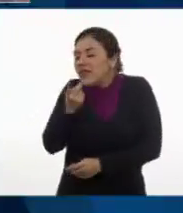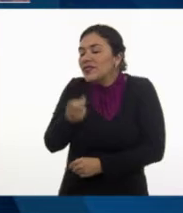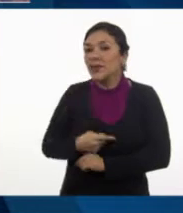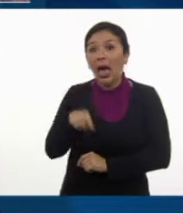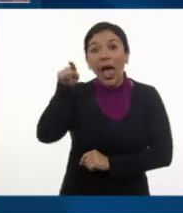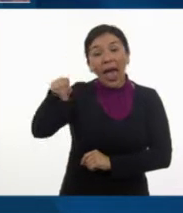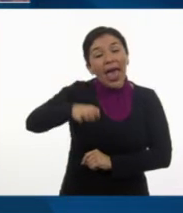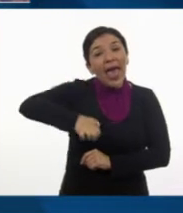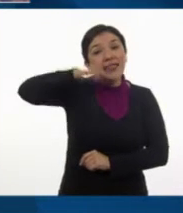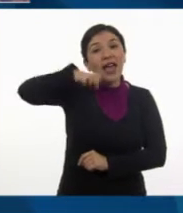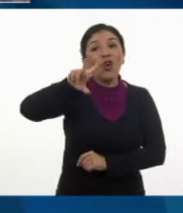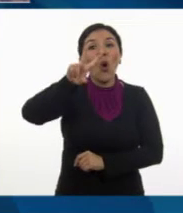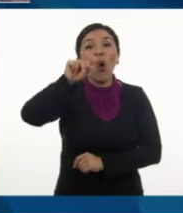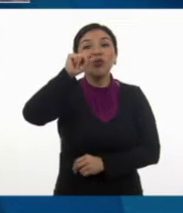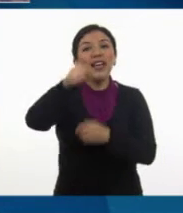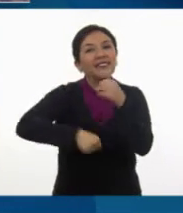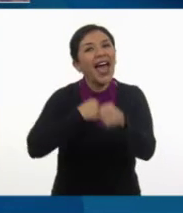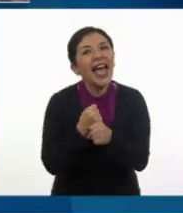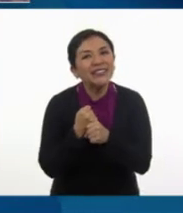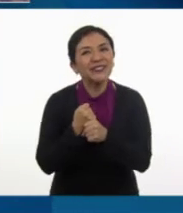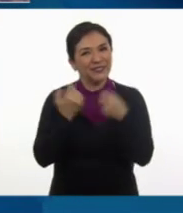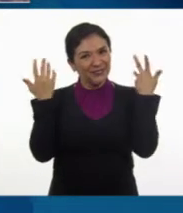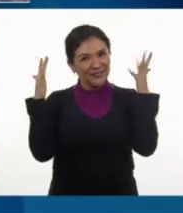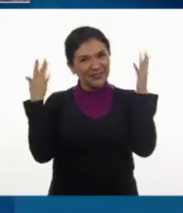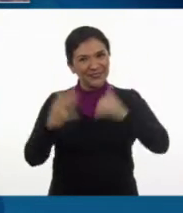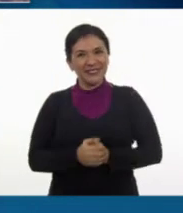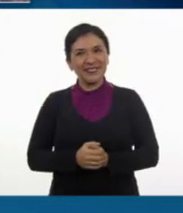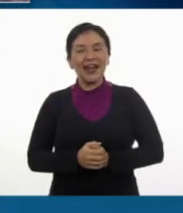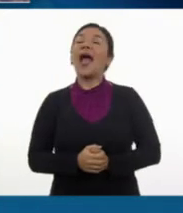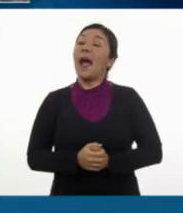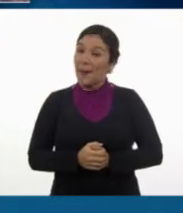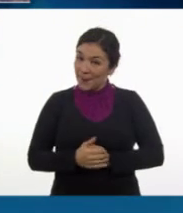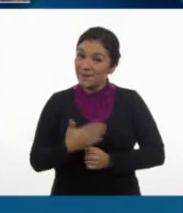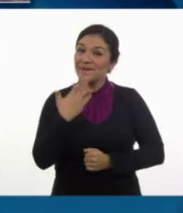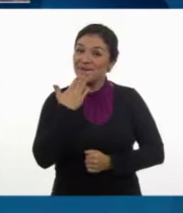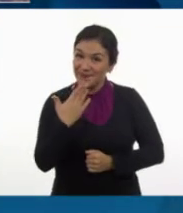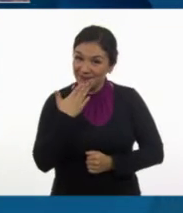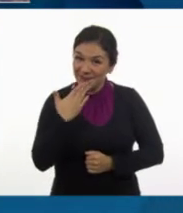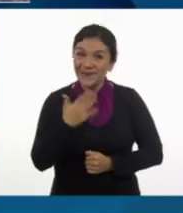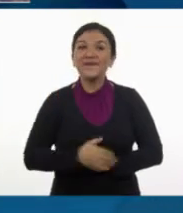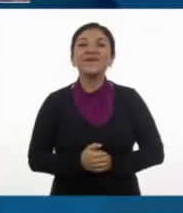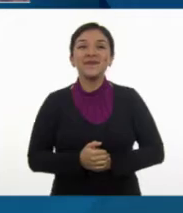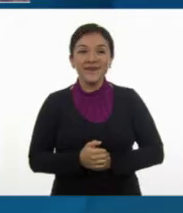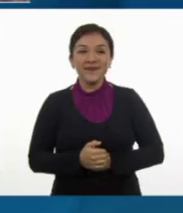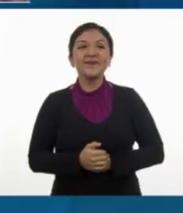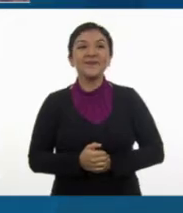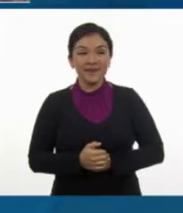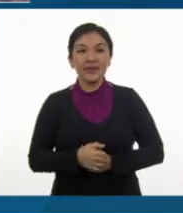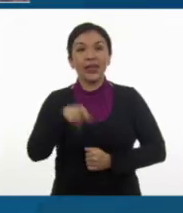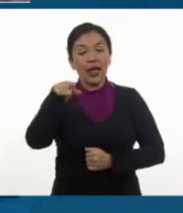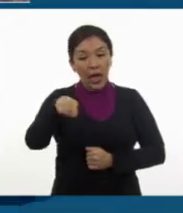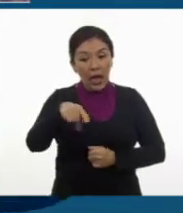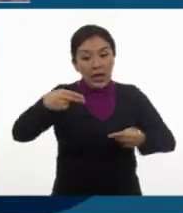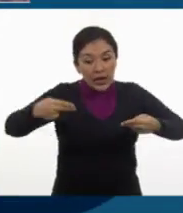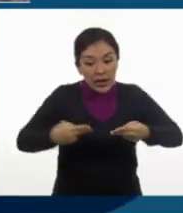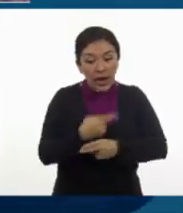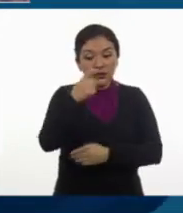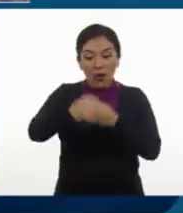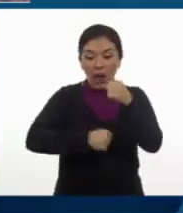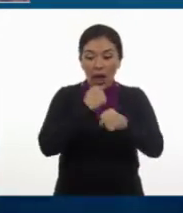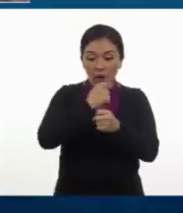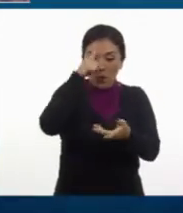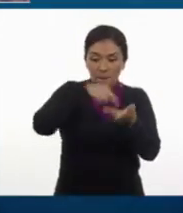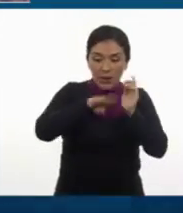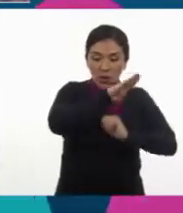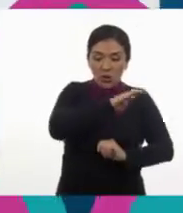Tiene ochenta años. ¡Mmm! Entonces, si nació en mil novecientos